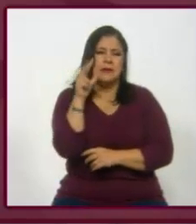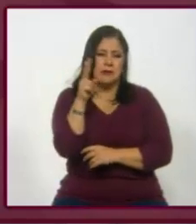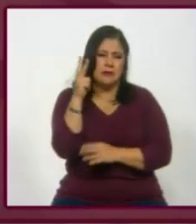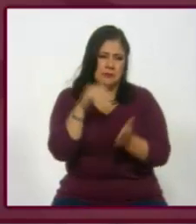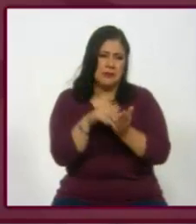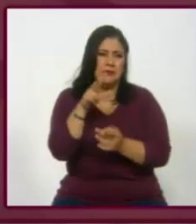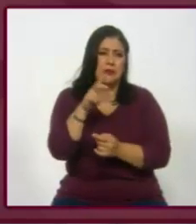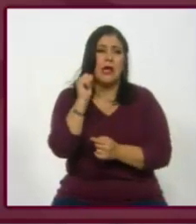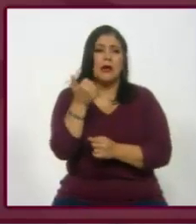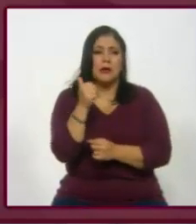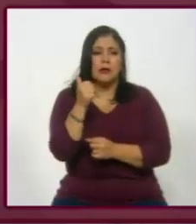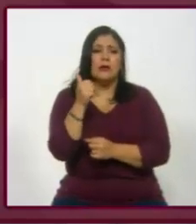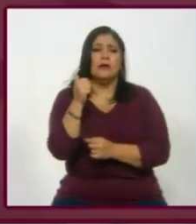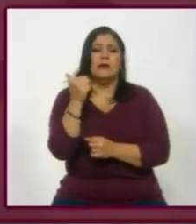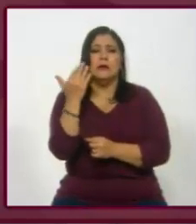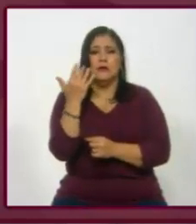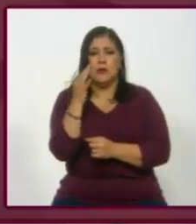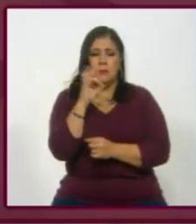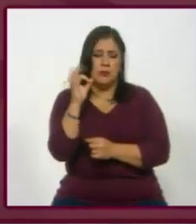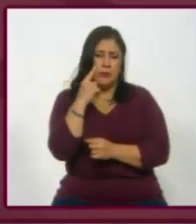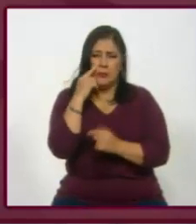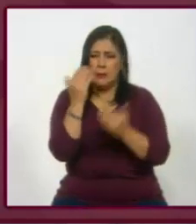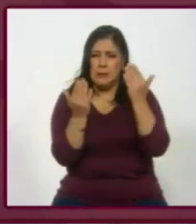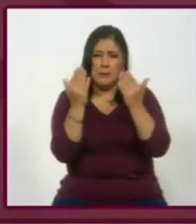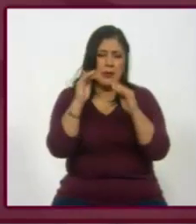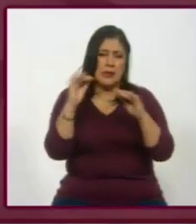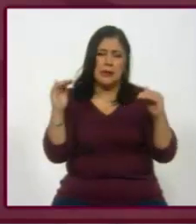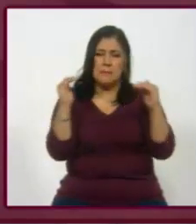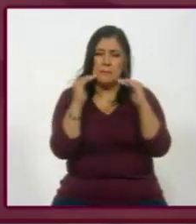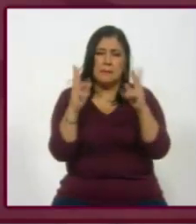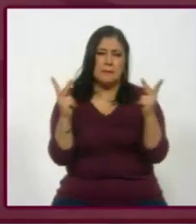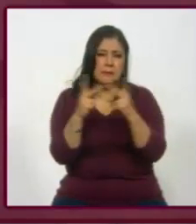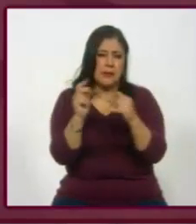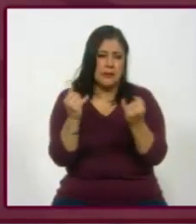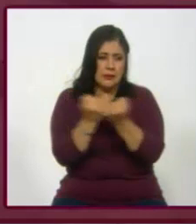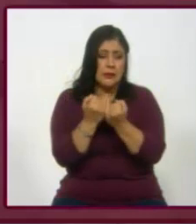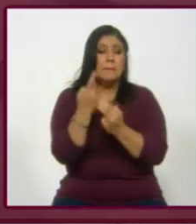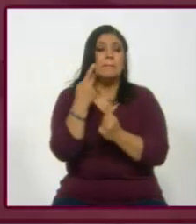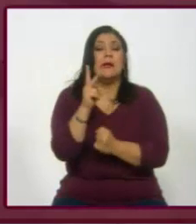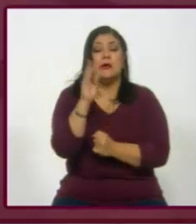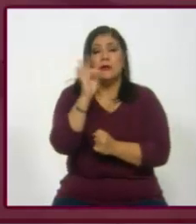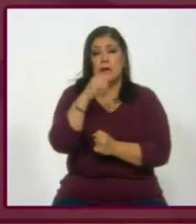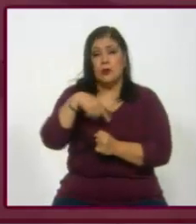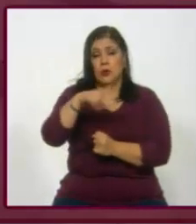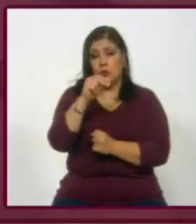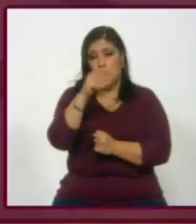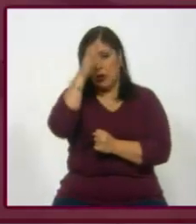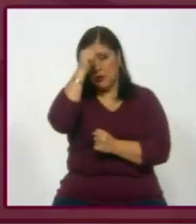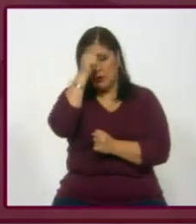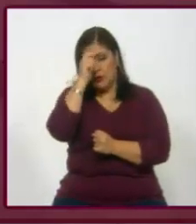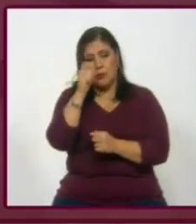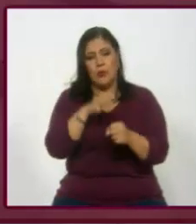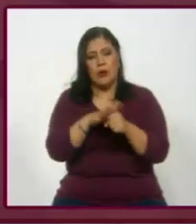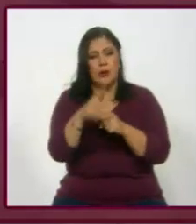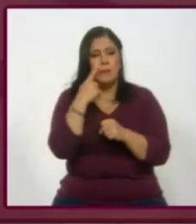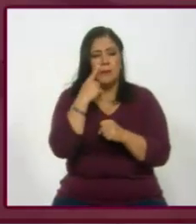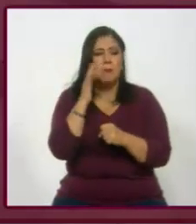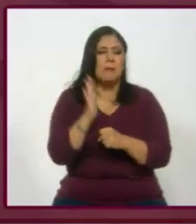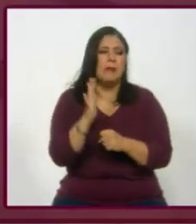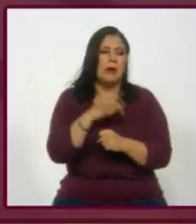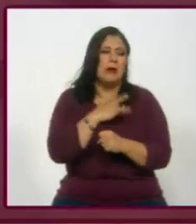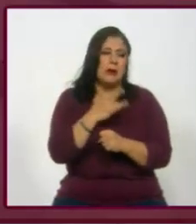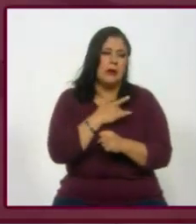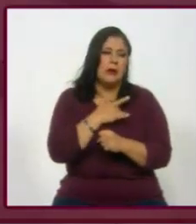agosto, 50, no ha cambiado. Prácticamente, pero si ves el desacuerdo, pues dirías que también puede